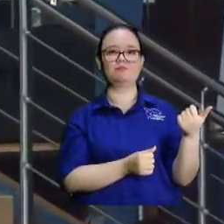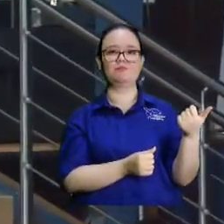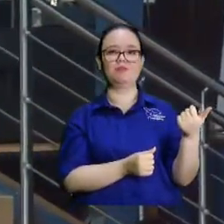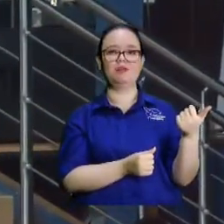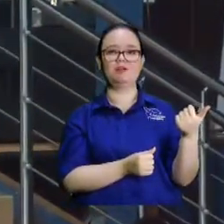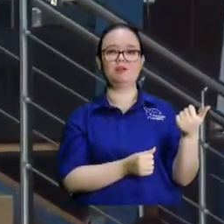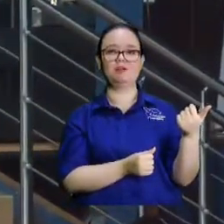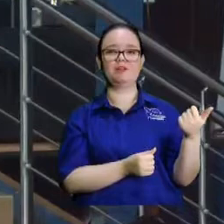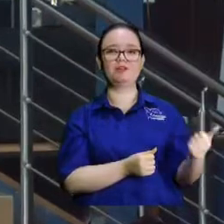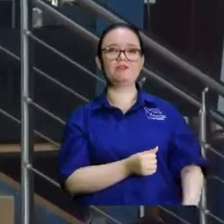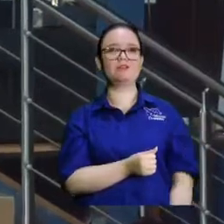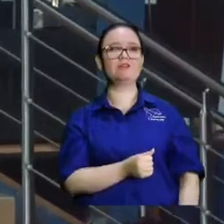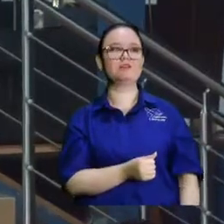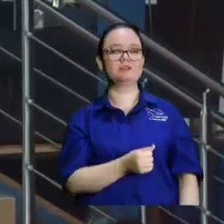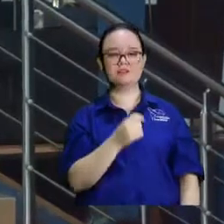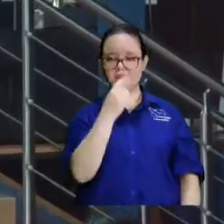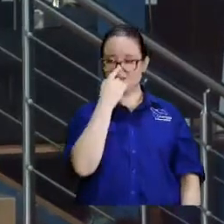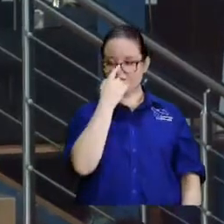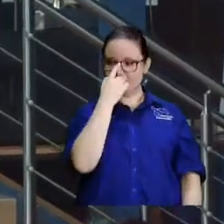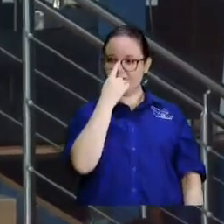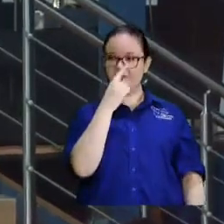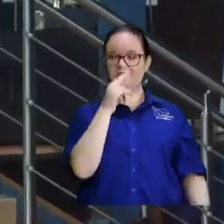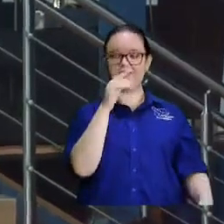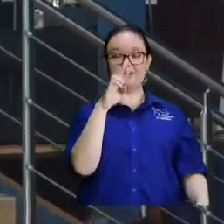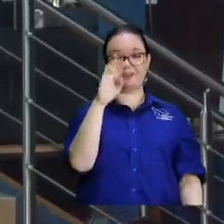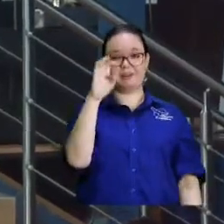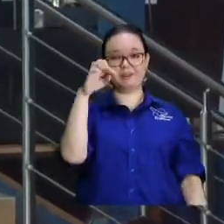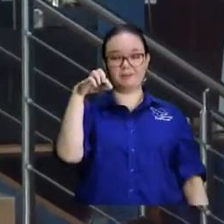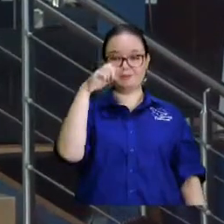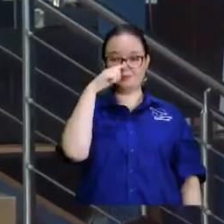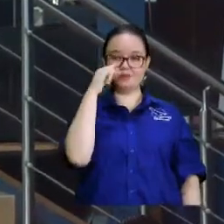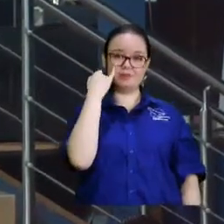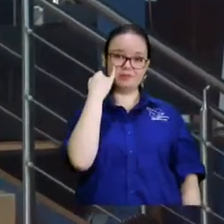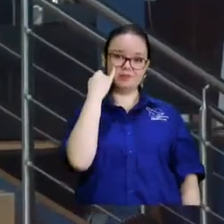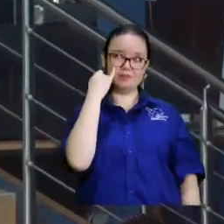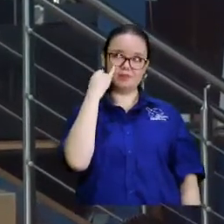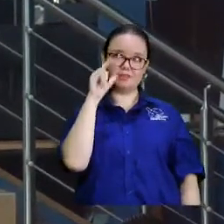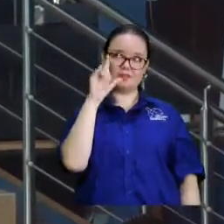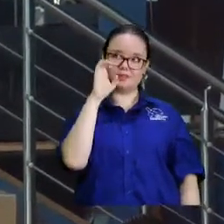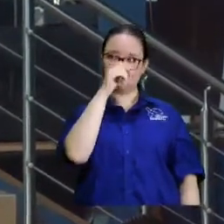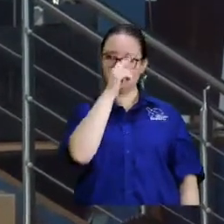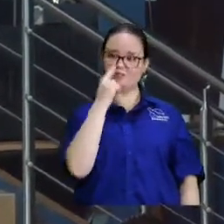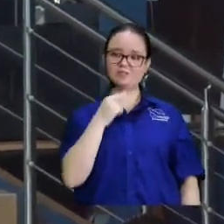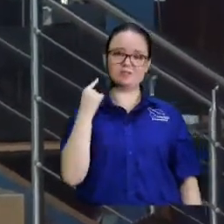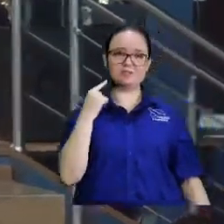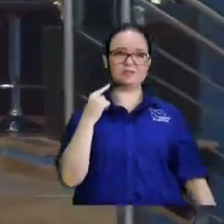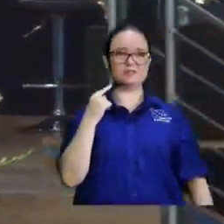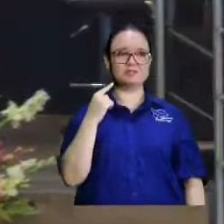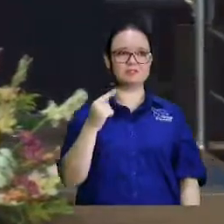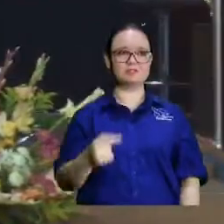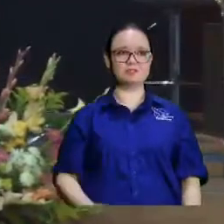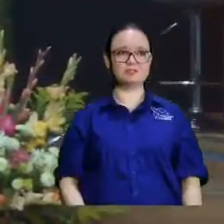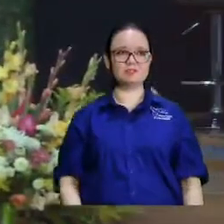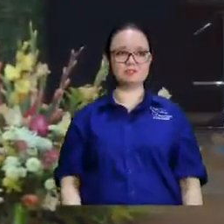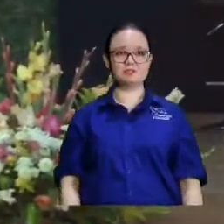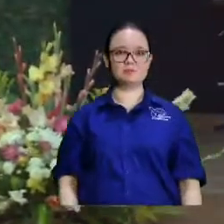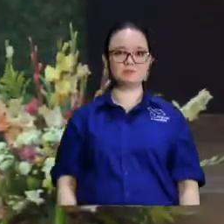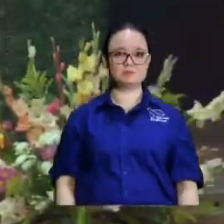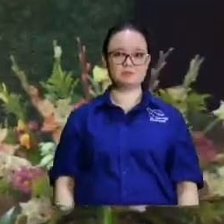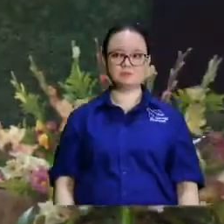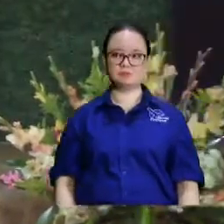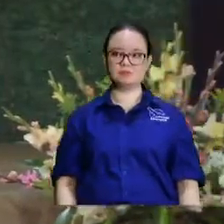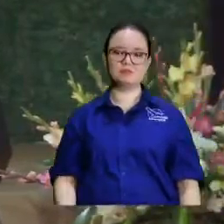y que Bush es reptiliano el papá y el hijo Madonna es reptiliana